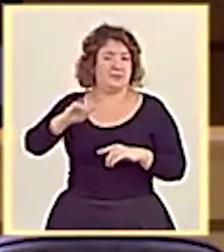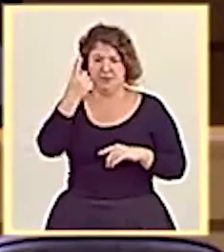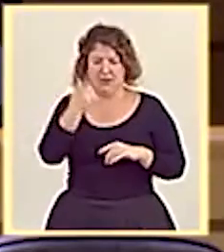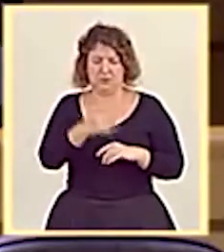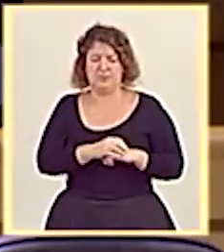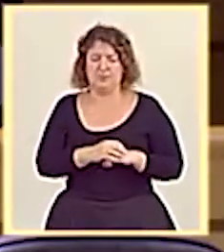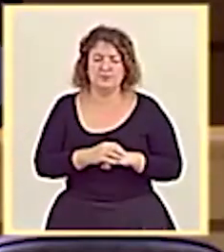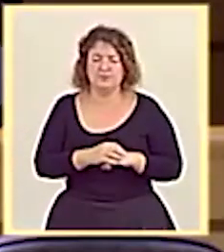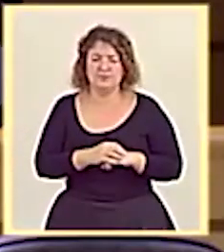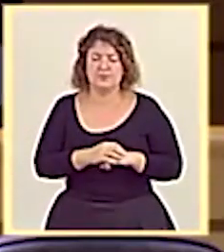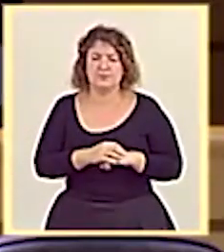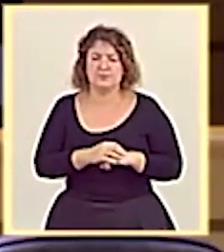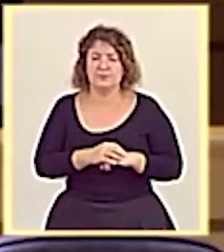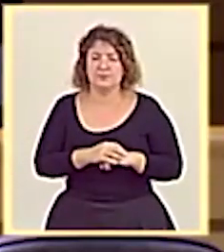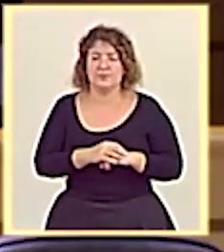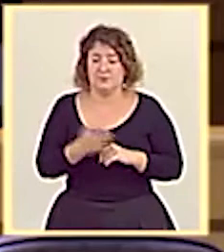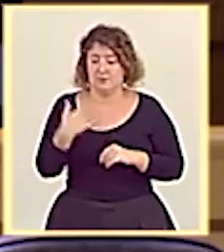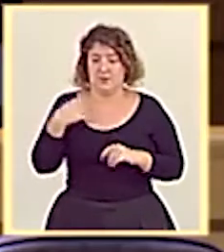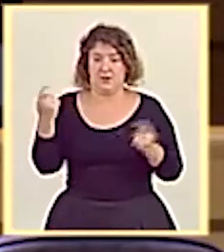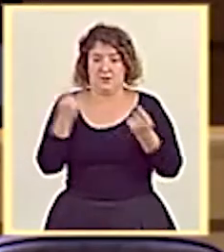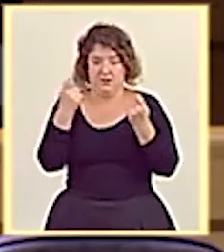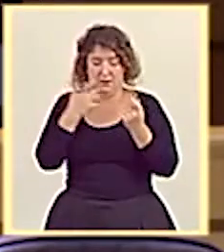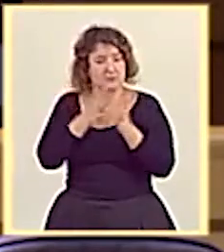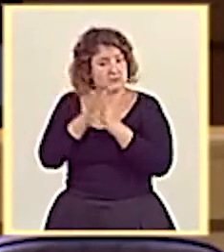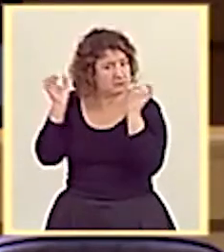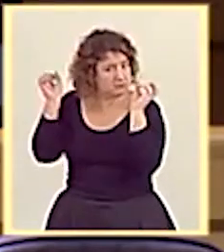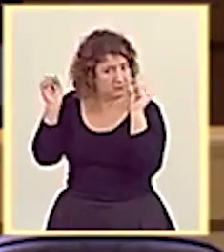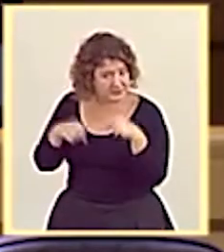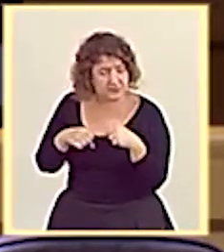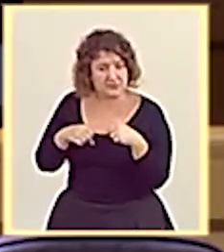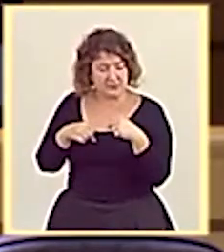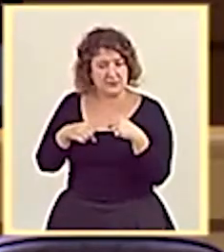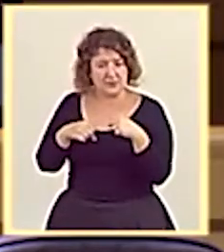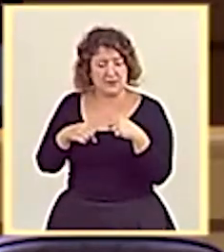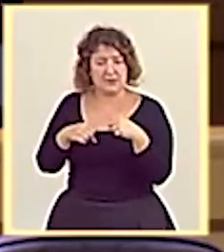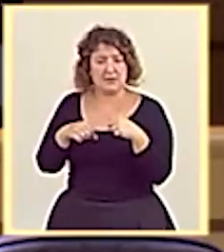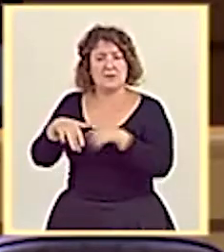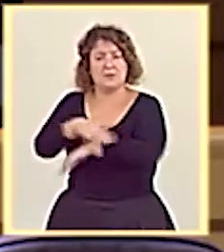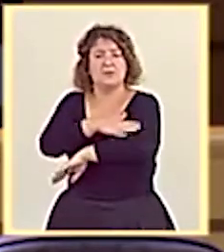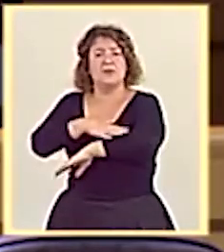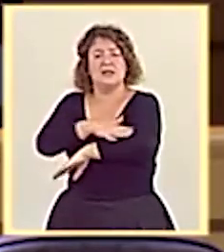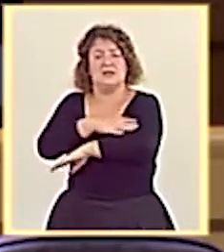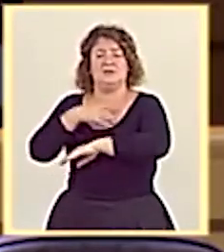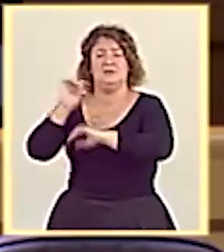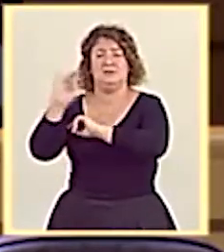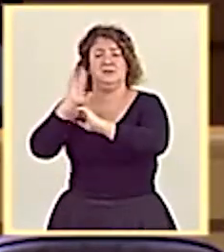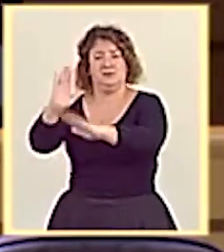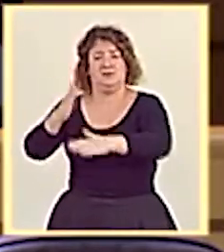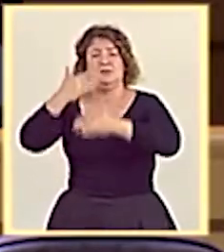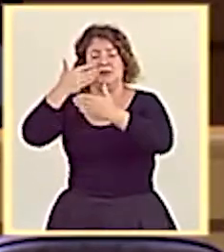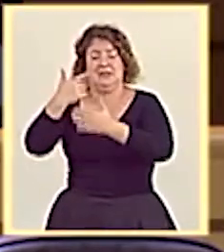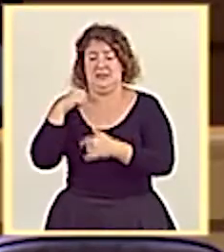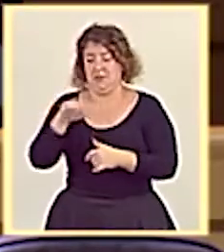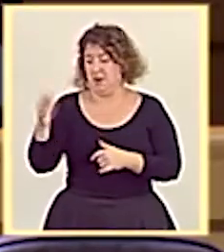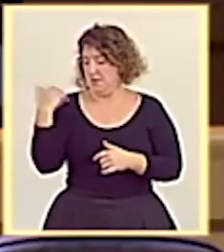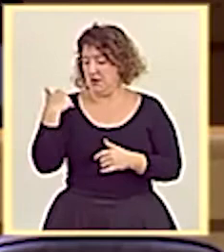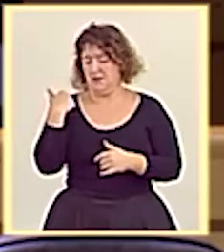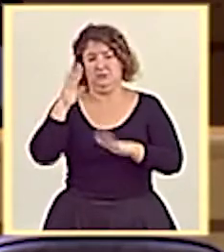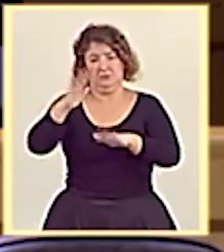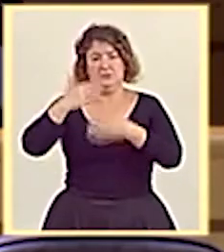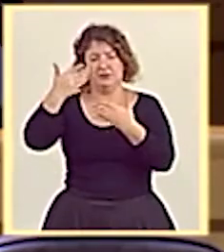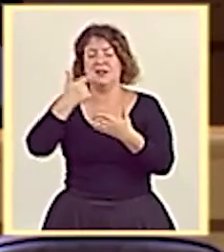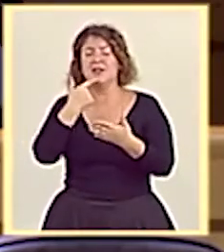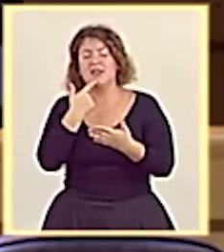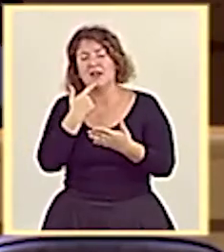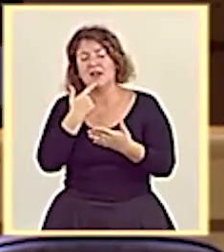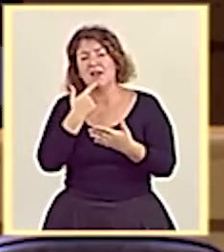el anuncio que acaba de hacer, que corrobora, además, la nota que desde su ministerio nos llegó la semana pasada, en que decía